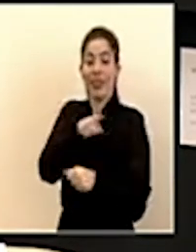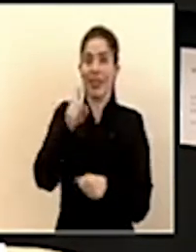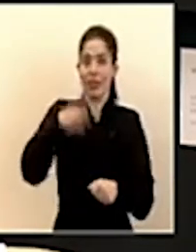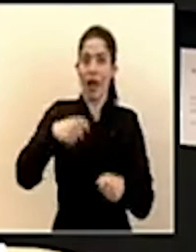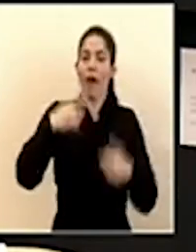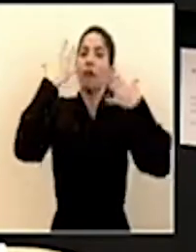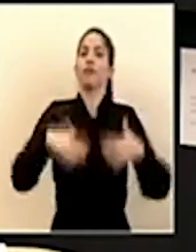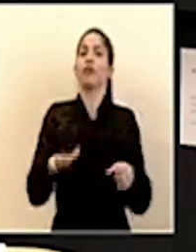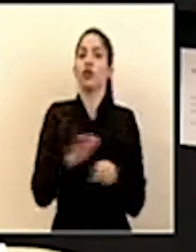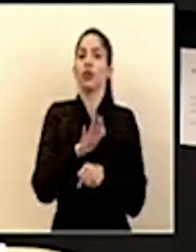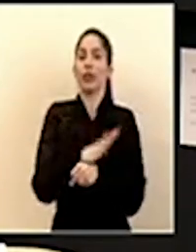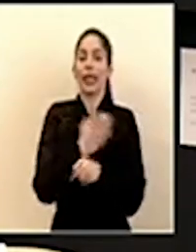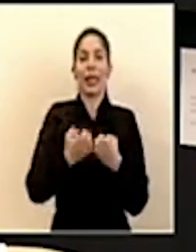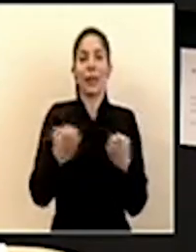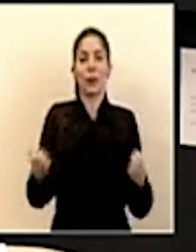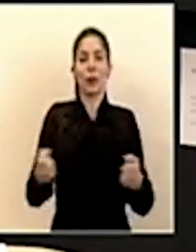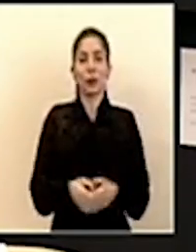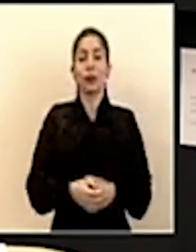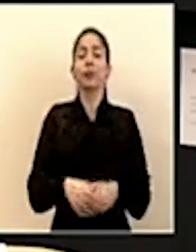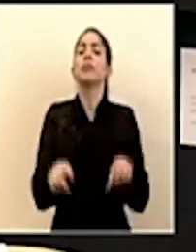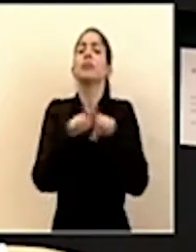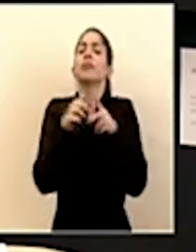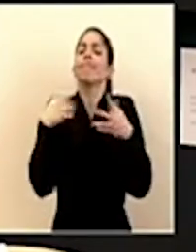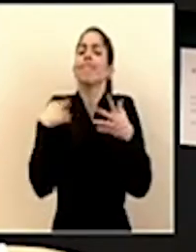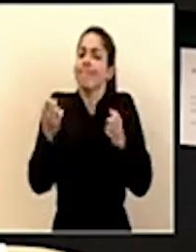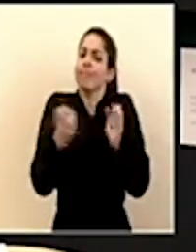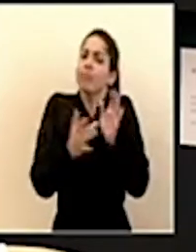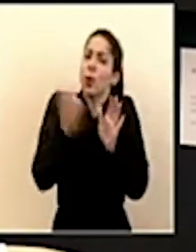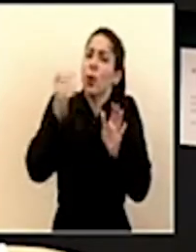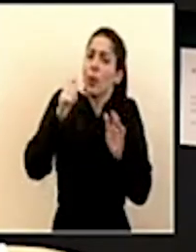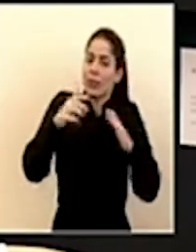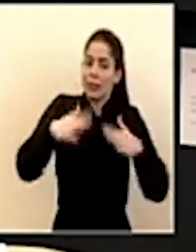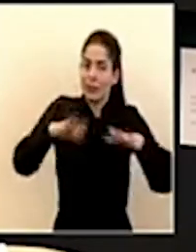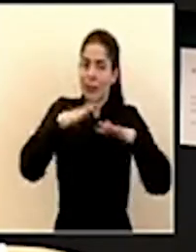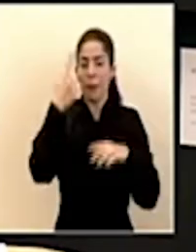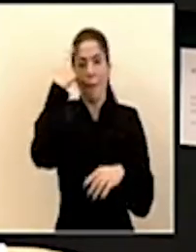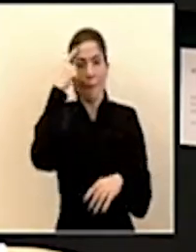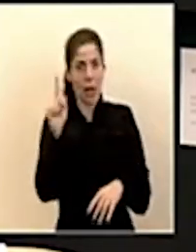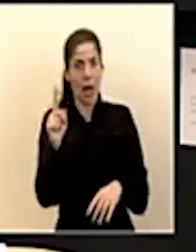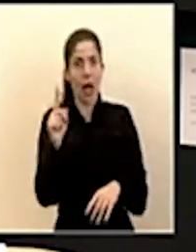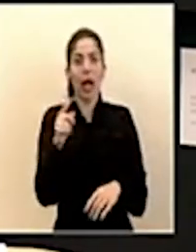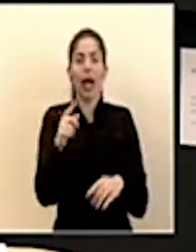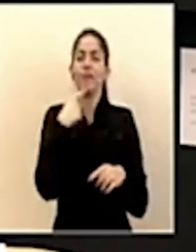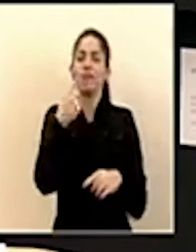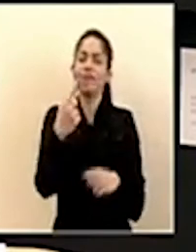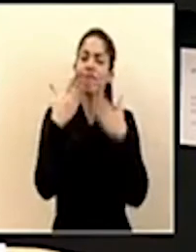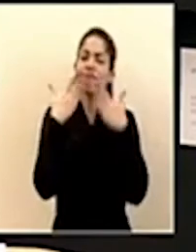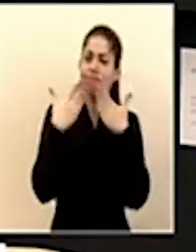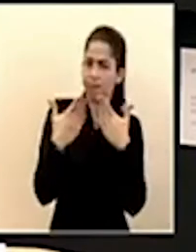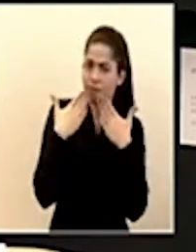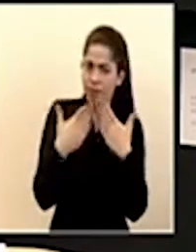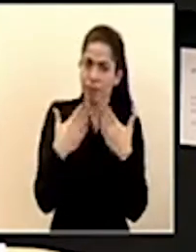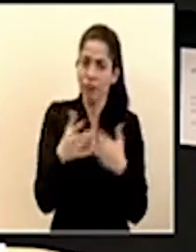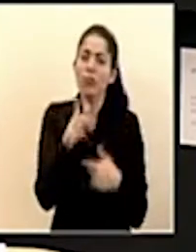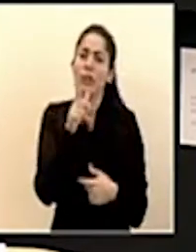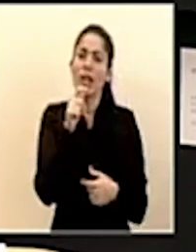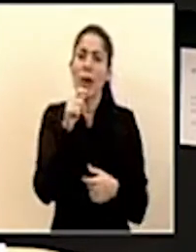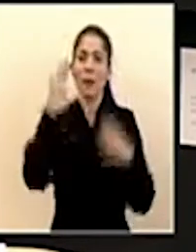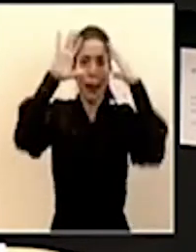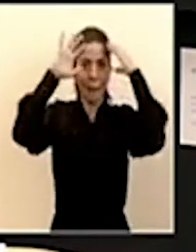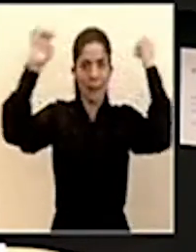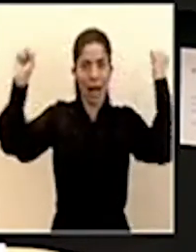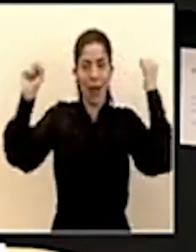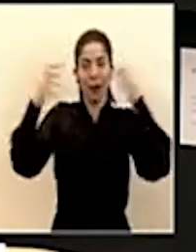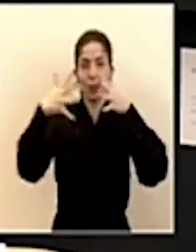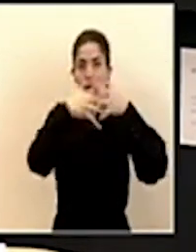equipo y quisiera aprovechar el espacio para agradecerle a la embajada